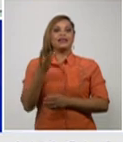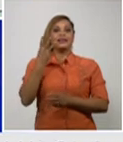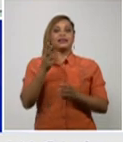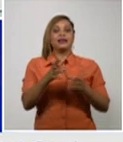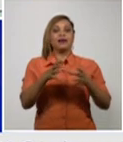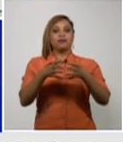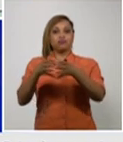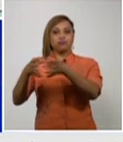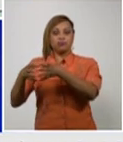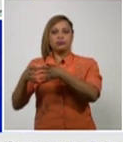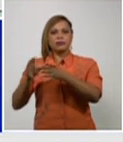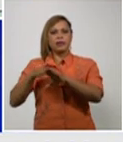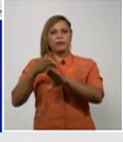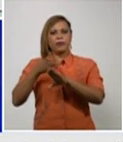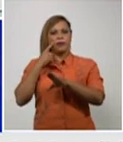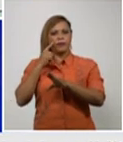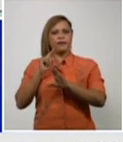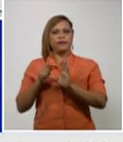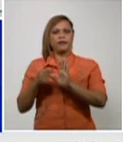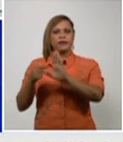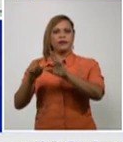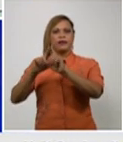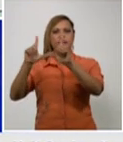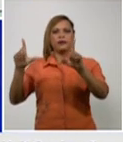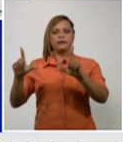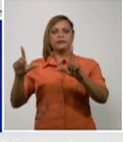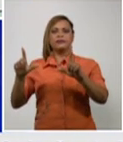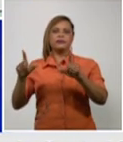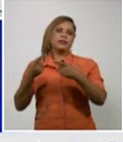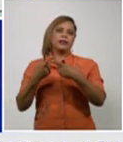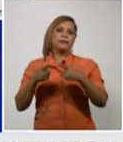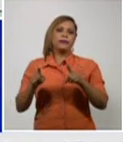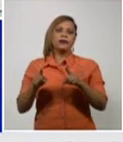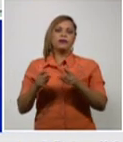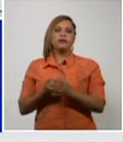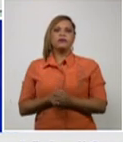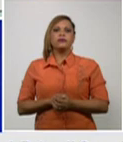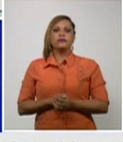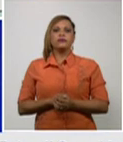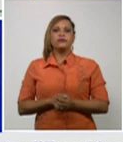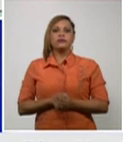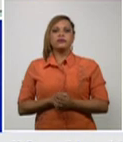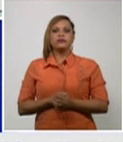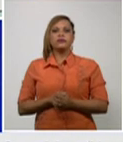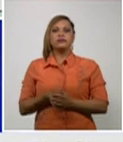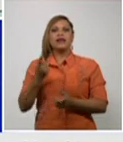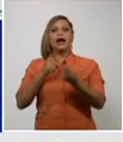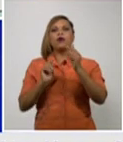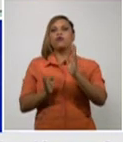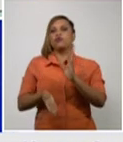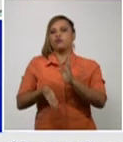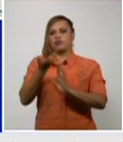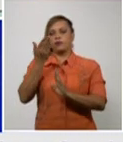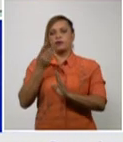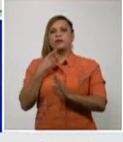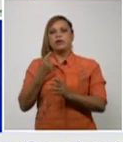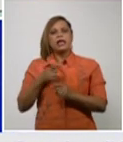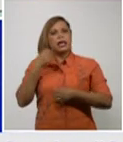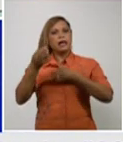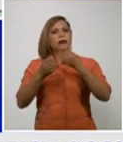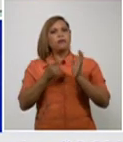ese gráfico es una tercera oleada pero con una magnitud muy superior y vamos a traer también los pronósticos